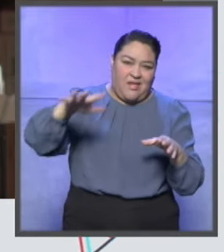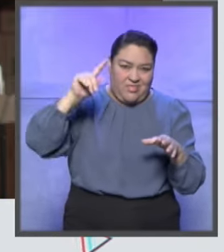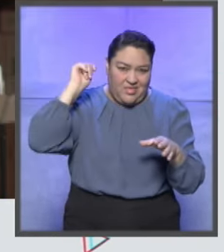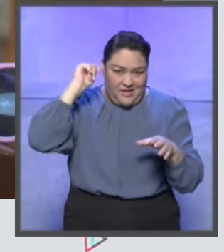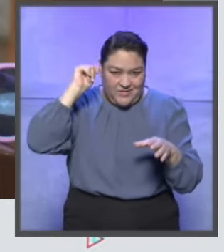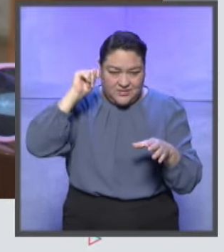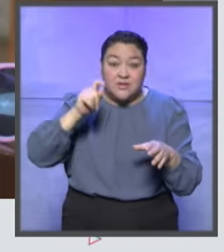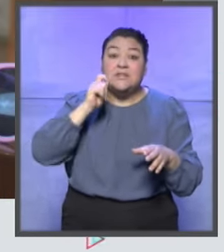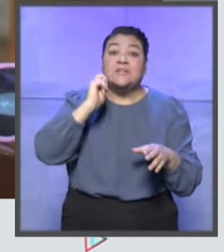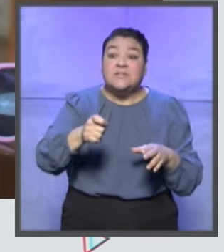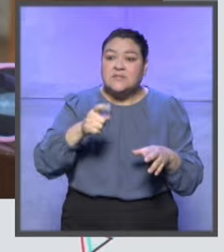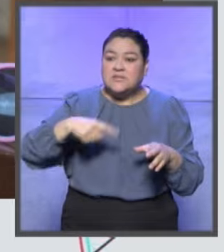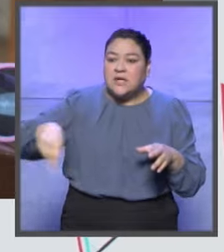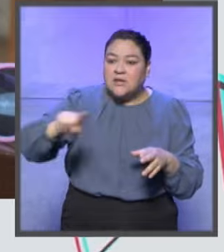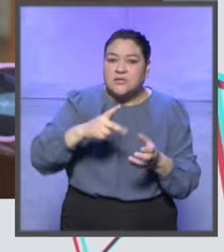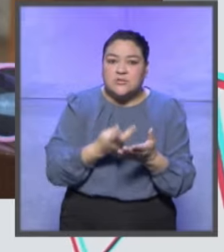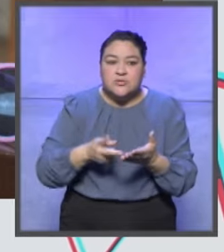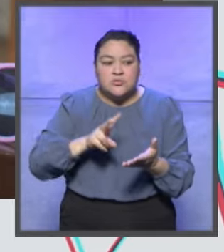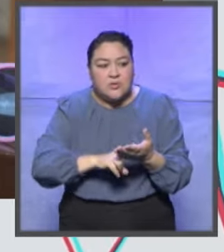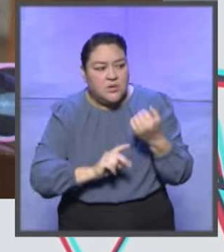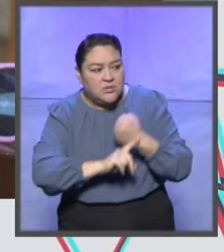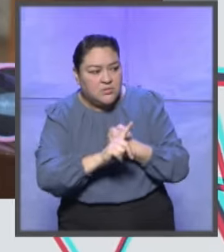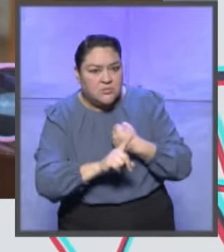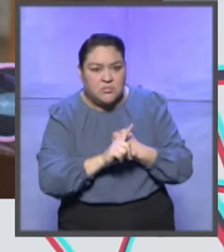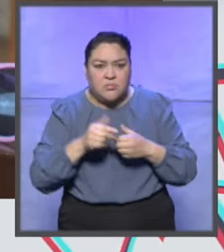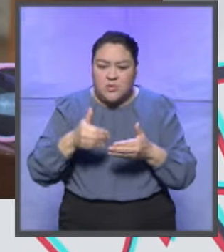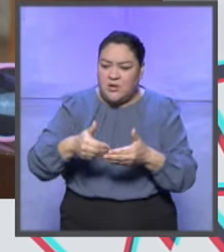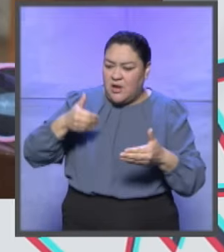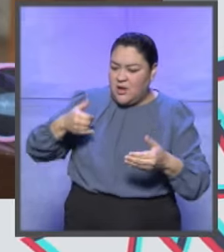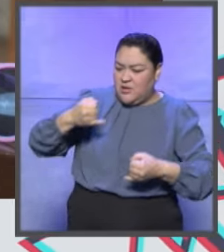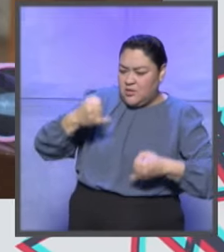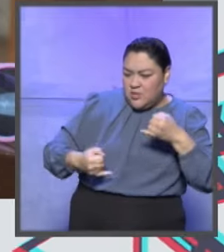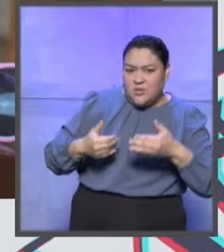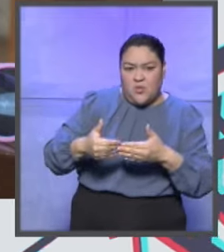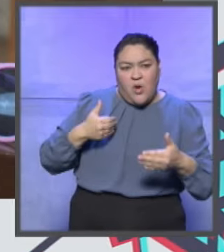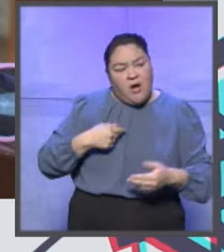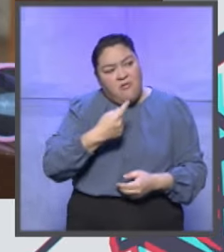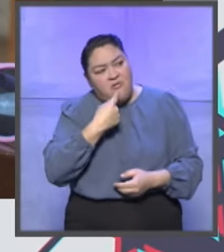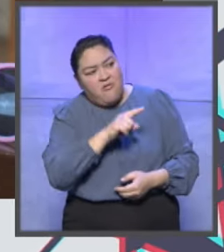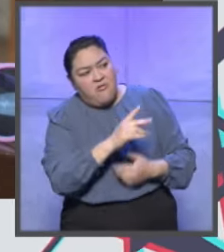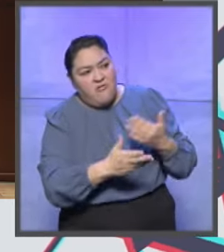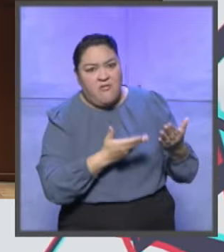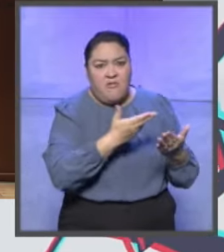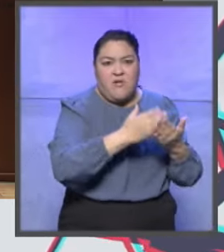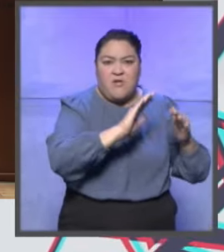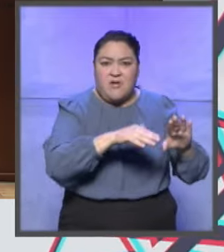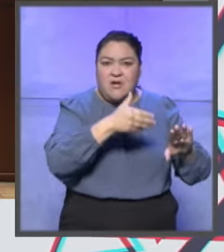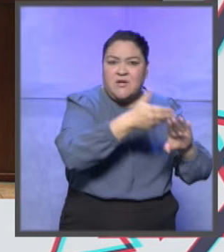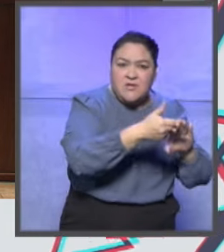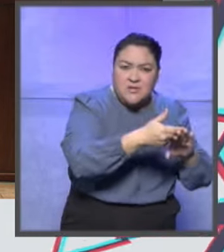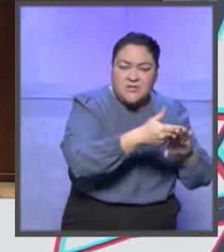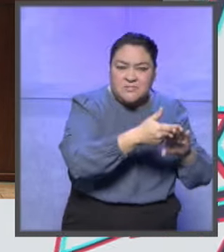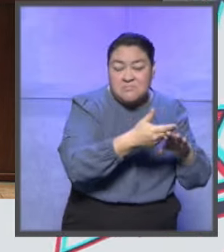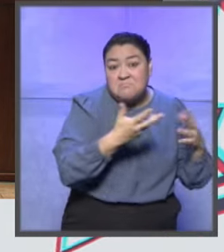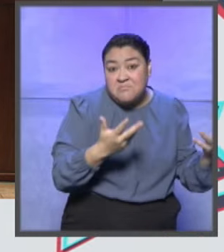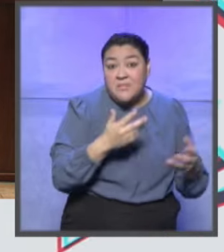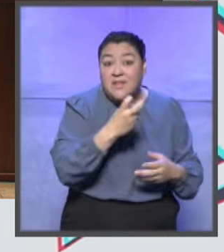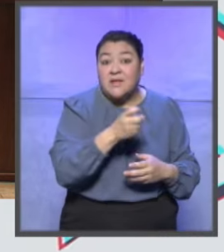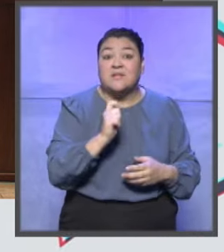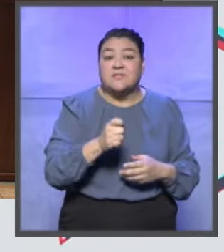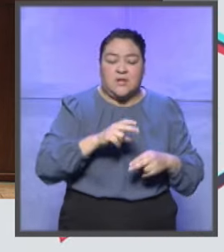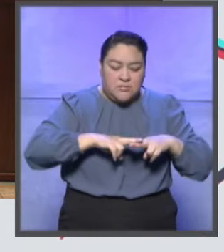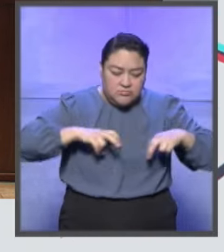Tabasco, el no tener conflicto de interés o contar con juicios o medios de impugnación promovidos en contra del Instituto.